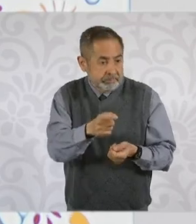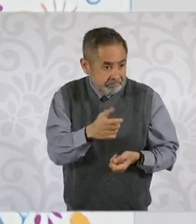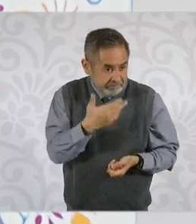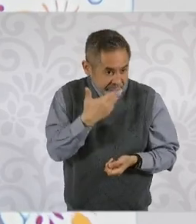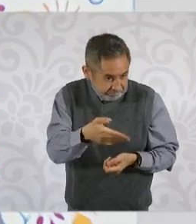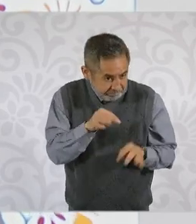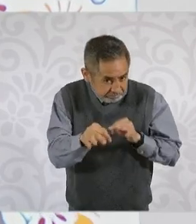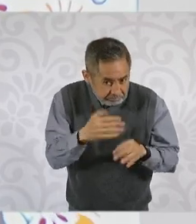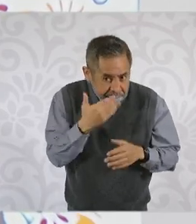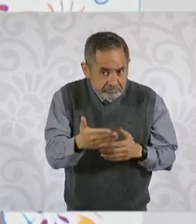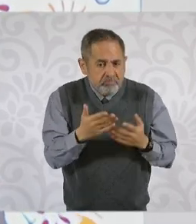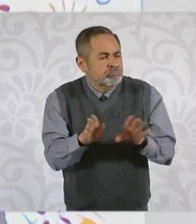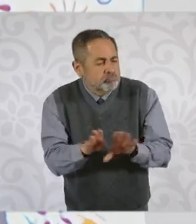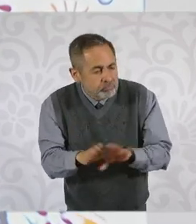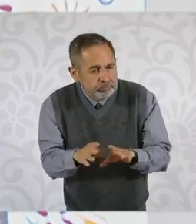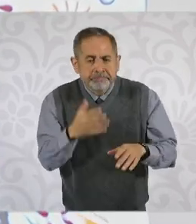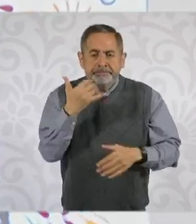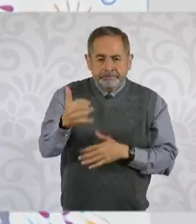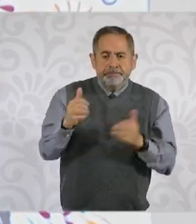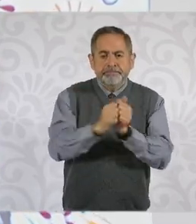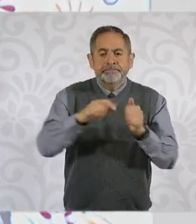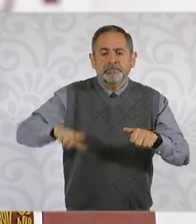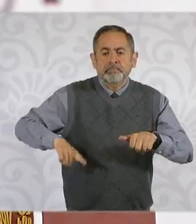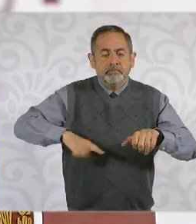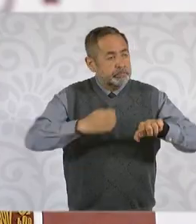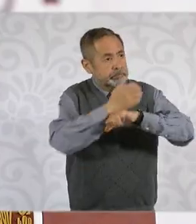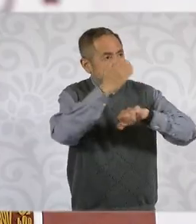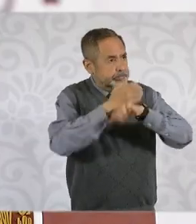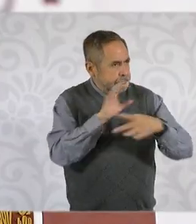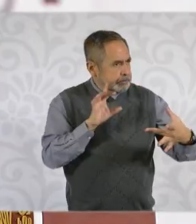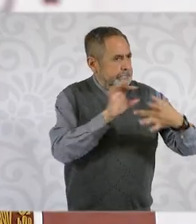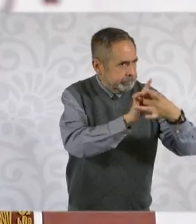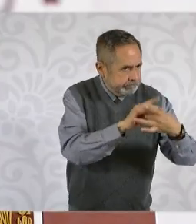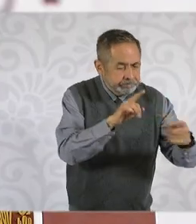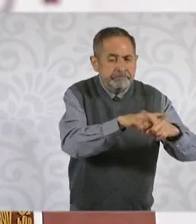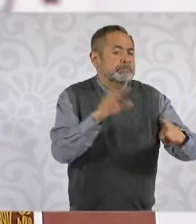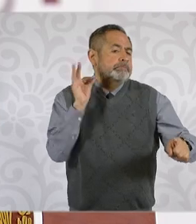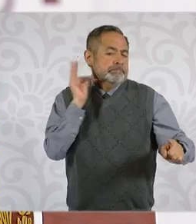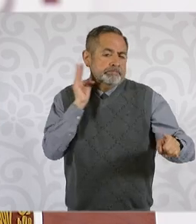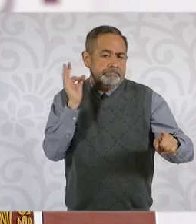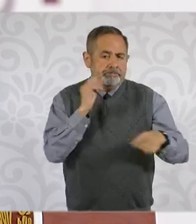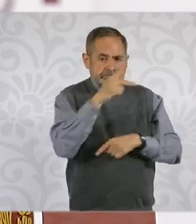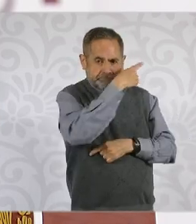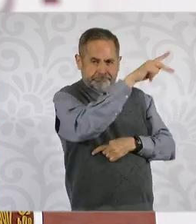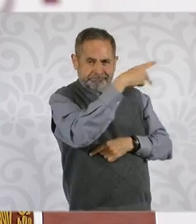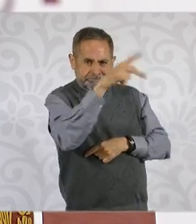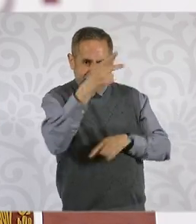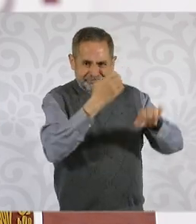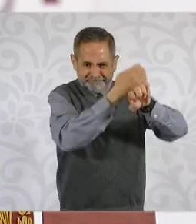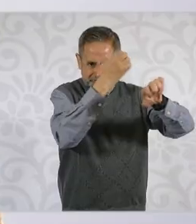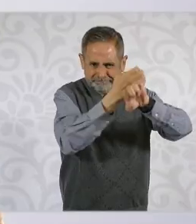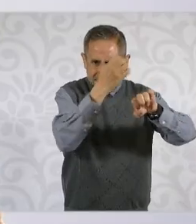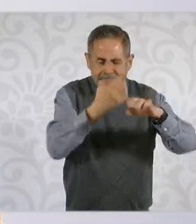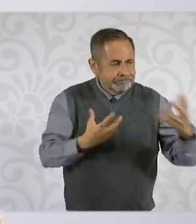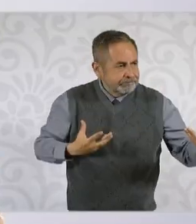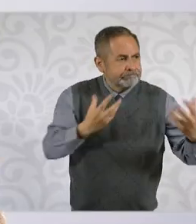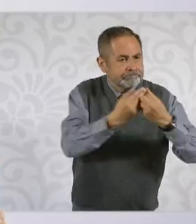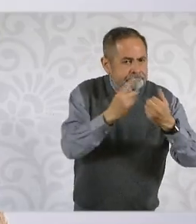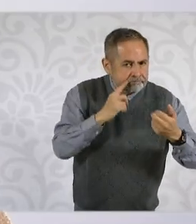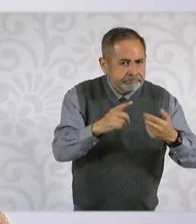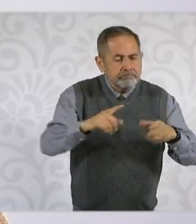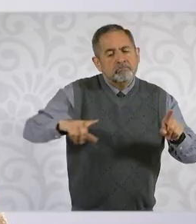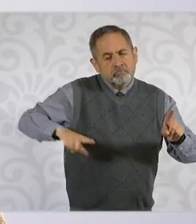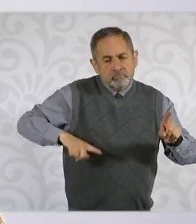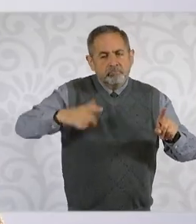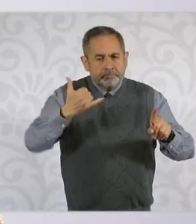con los gobiernos de los estados con las fiscalías estatales en los… Bueno, gobiernos